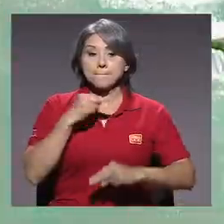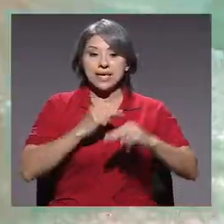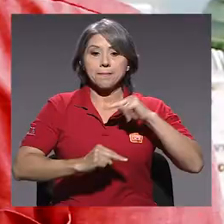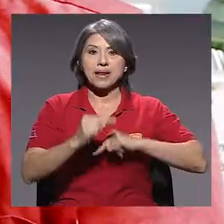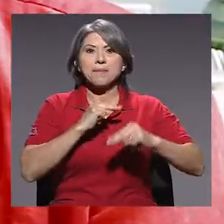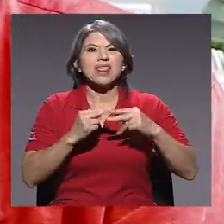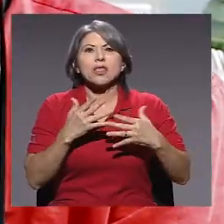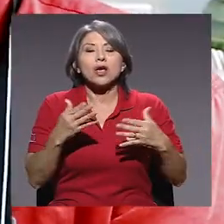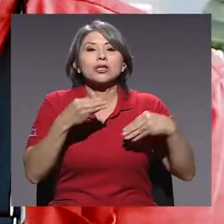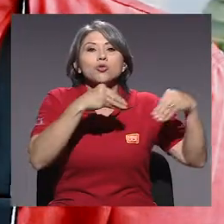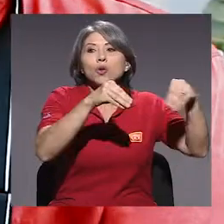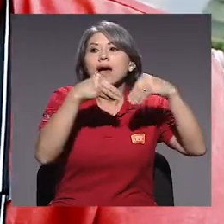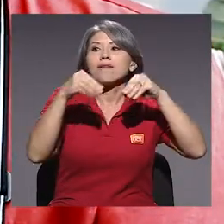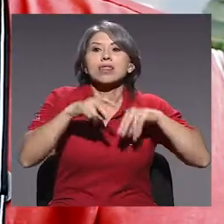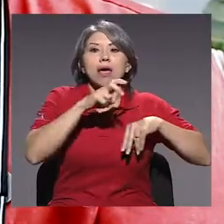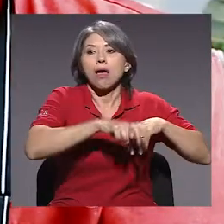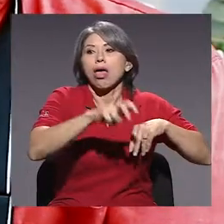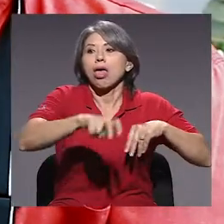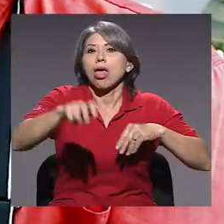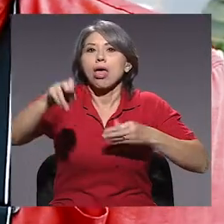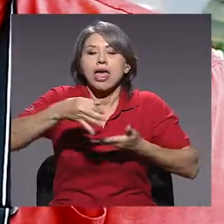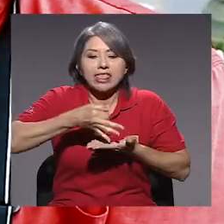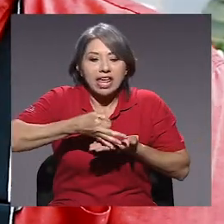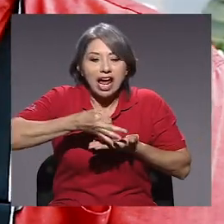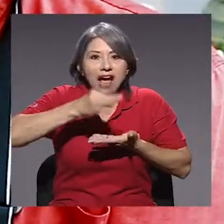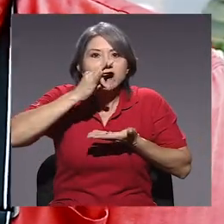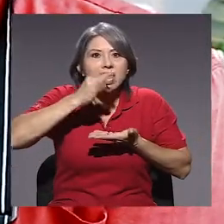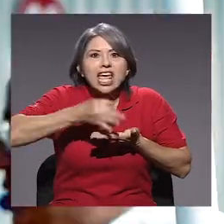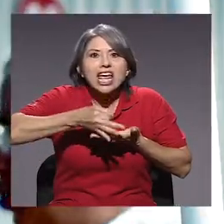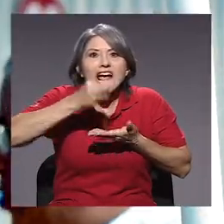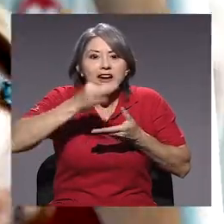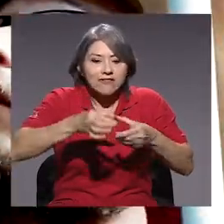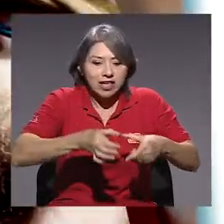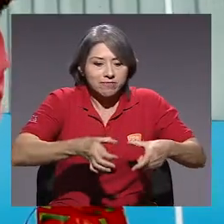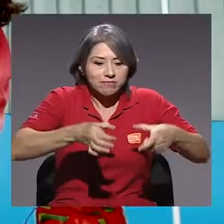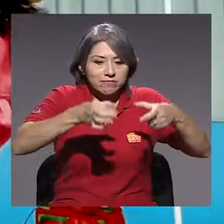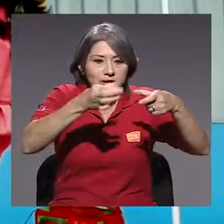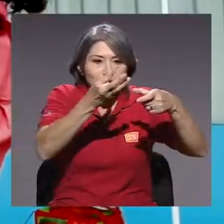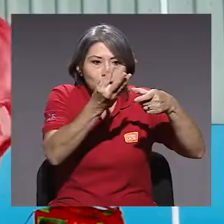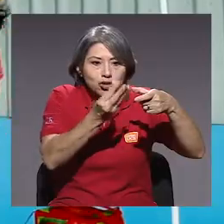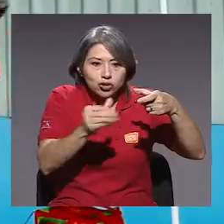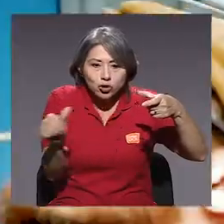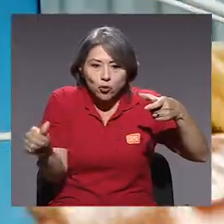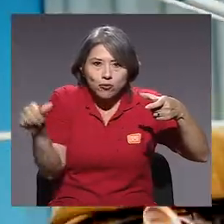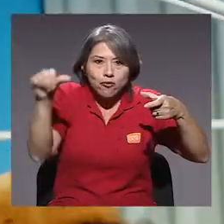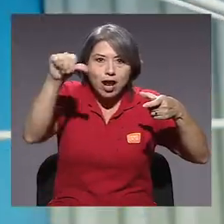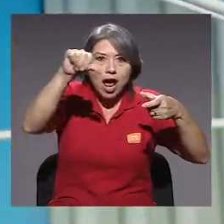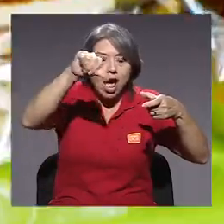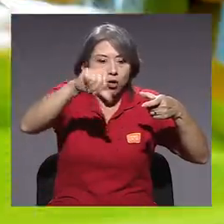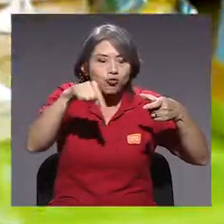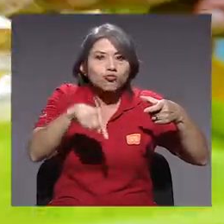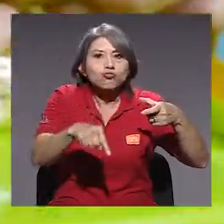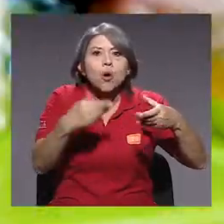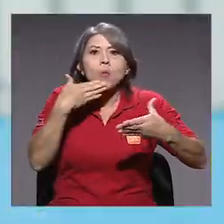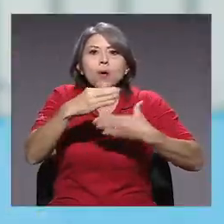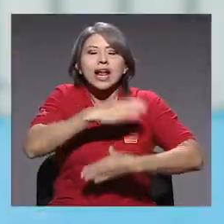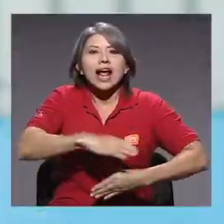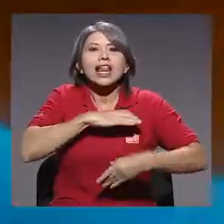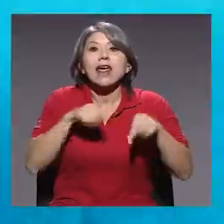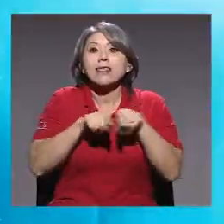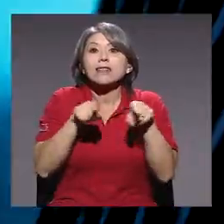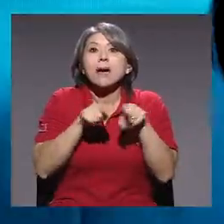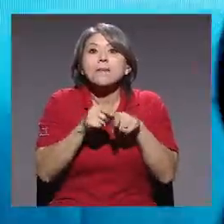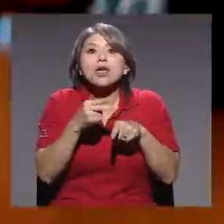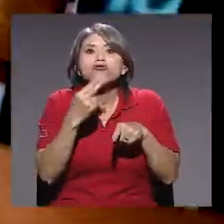Mi emprendimiento es una venta ambulante de café chorreado, de café de buena calidad, y además vendemos